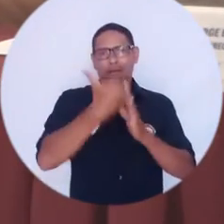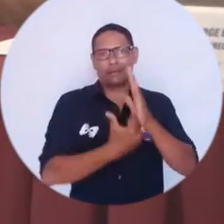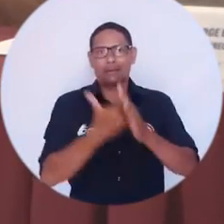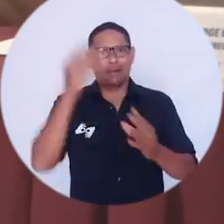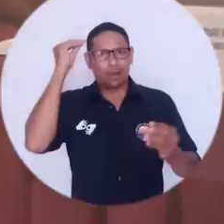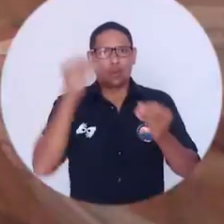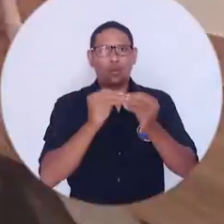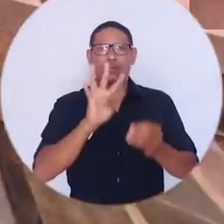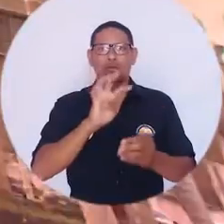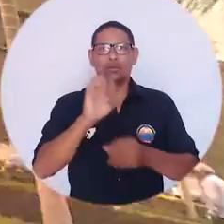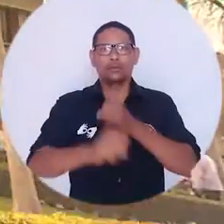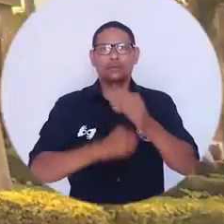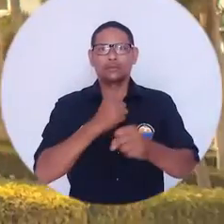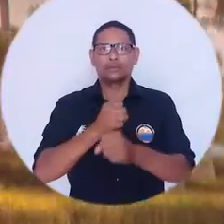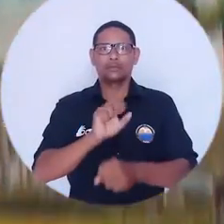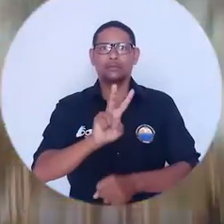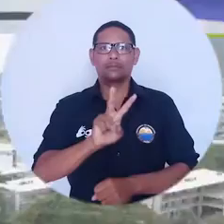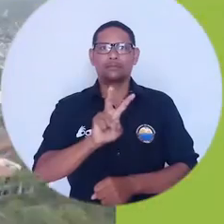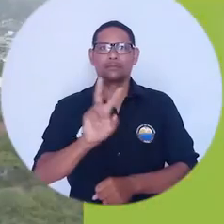2021.